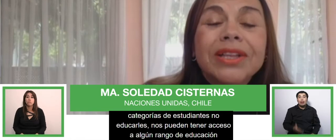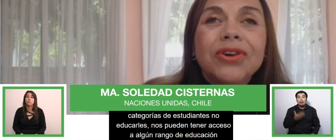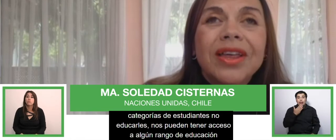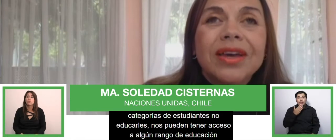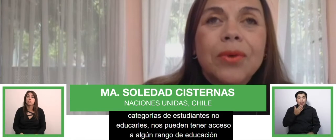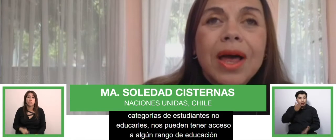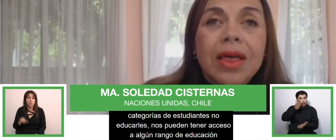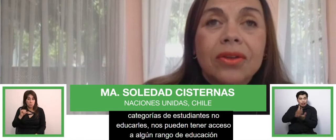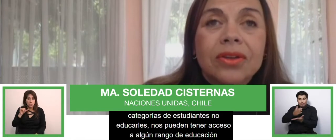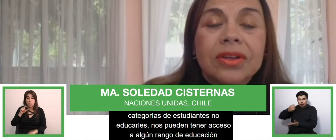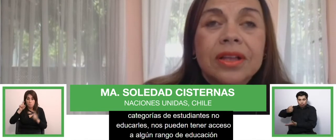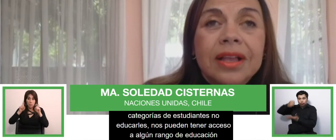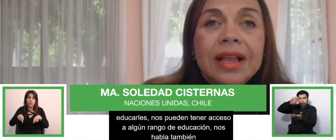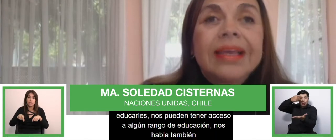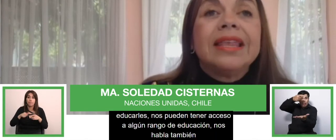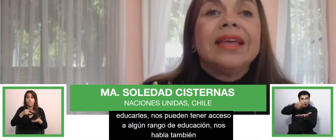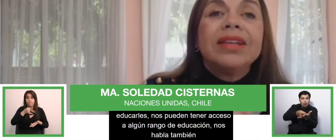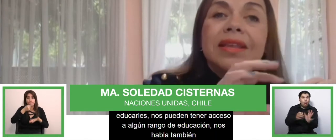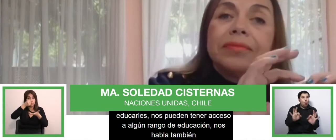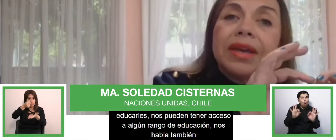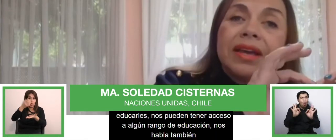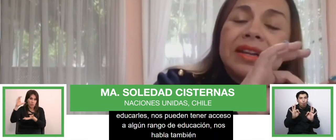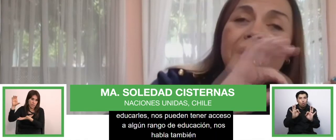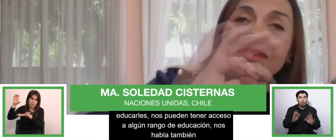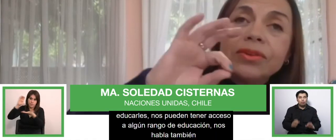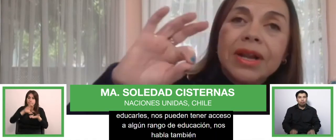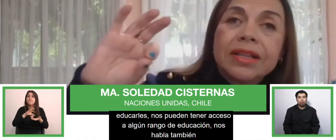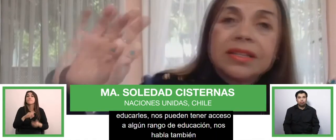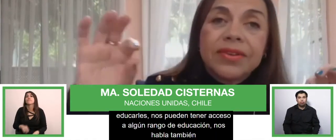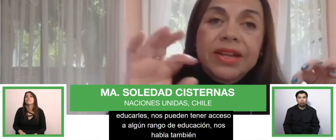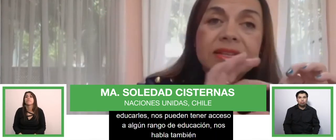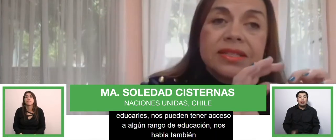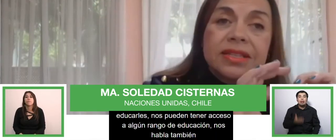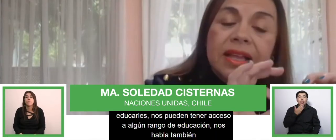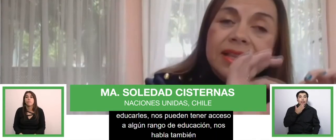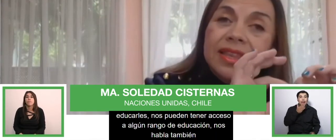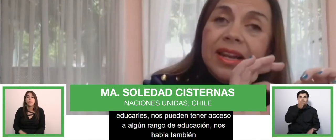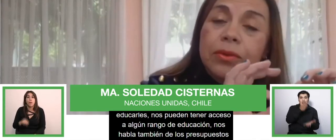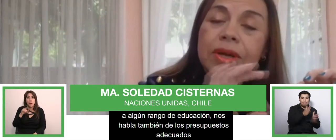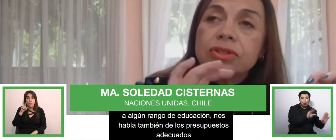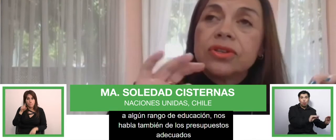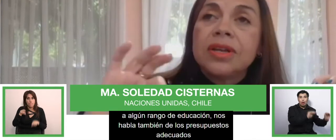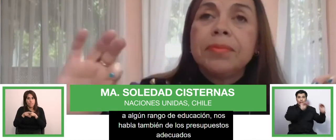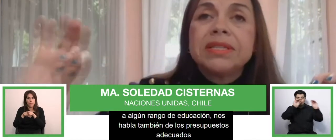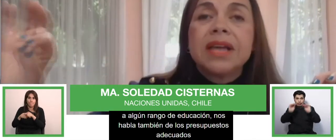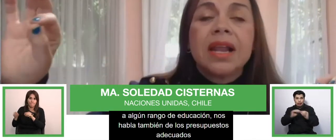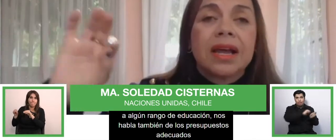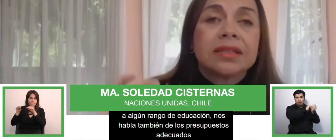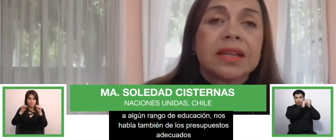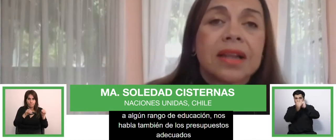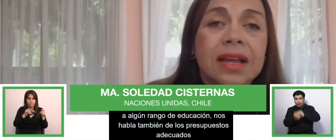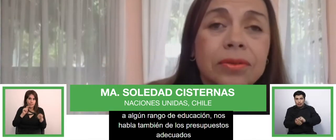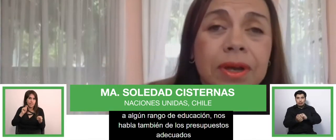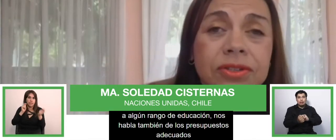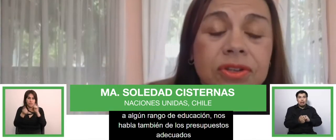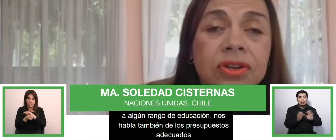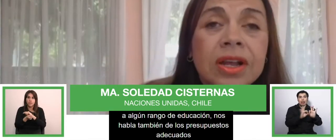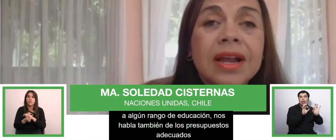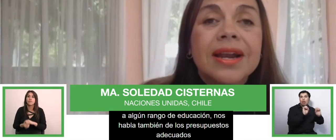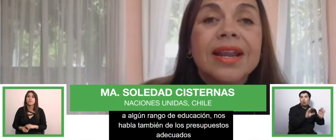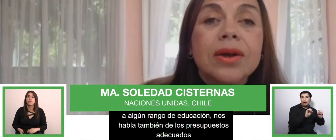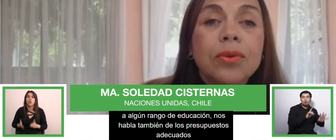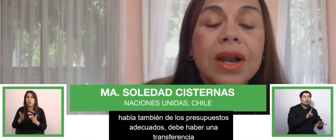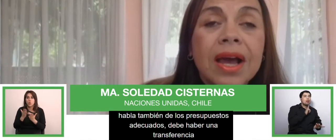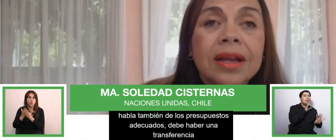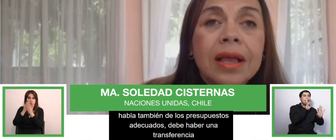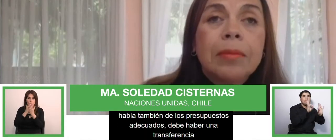presupuestos adecuados, que deben también haber una transferencia desde la educación especial hasta la educación